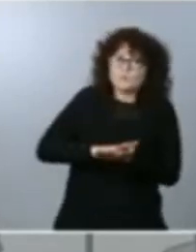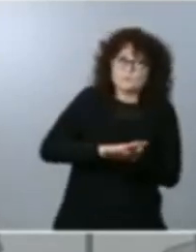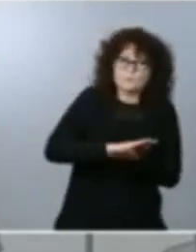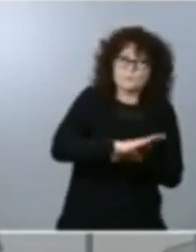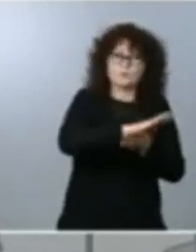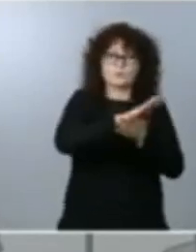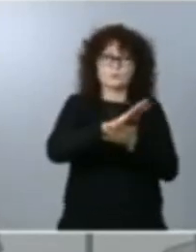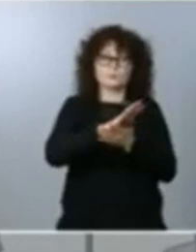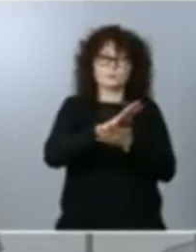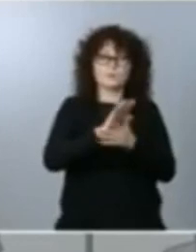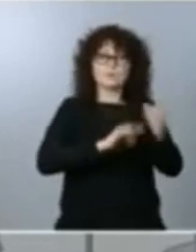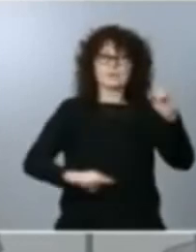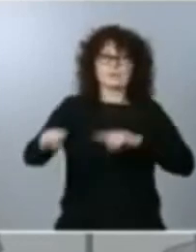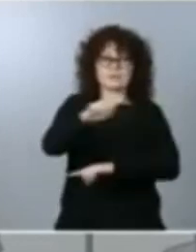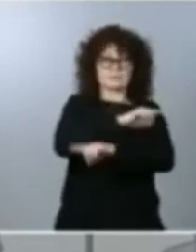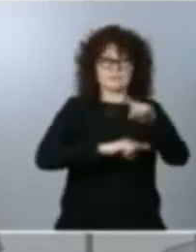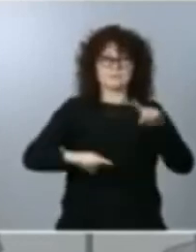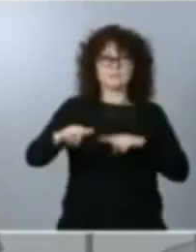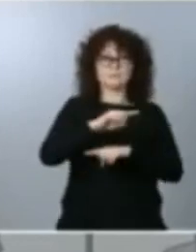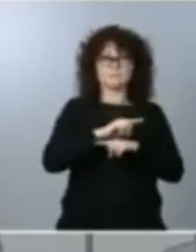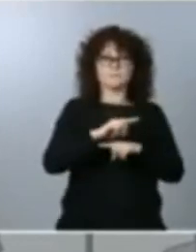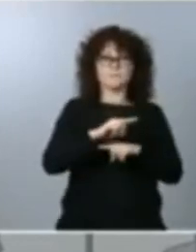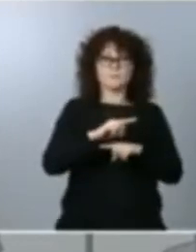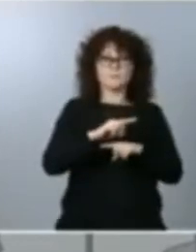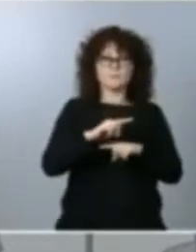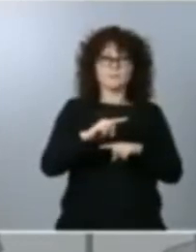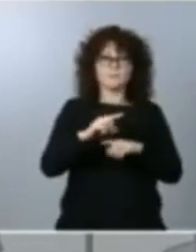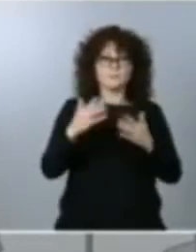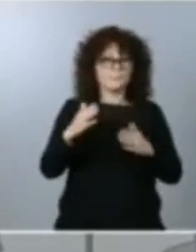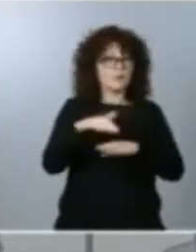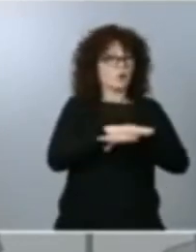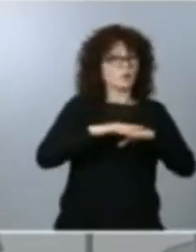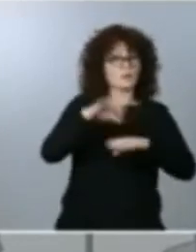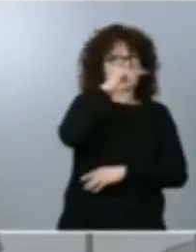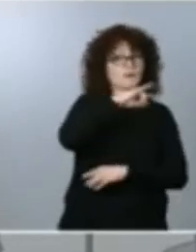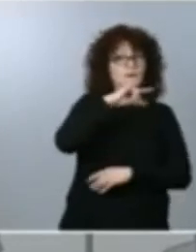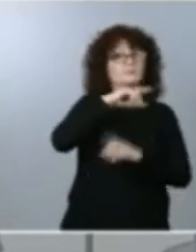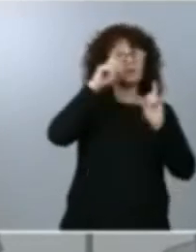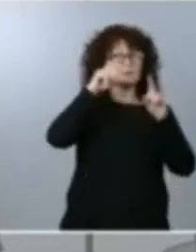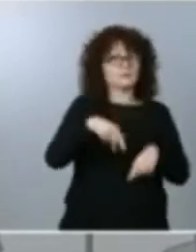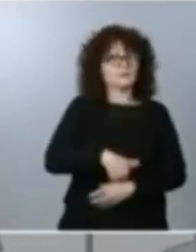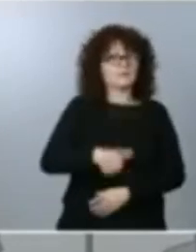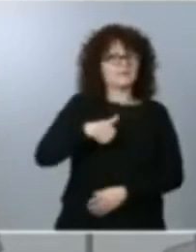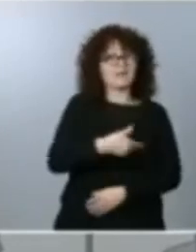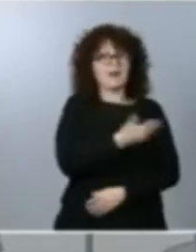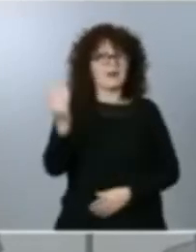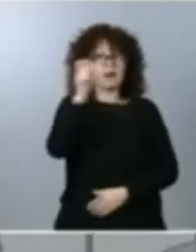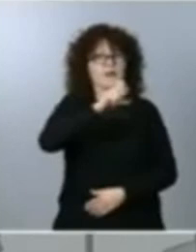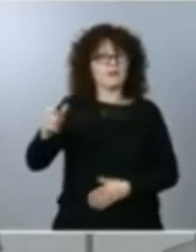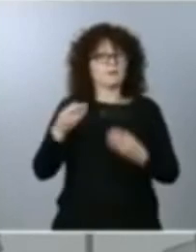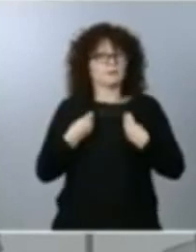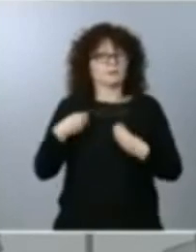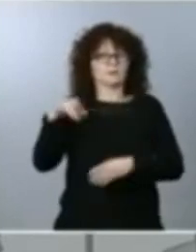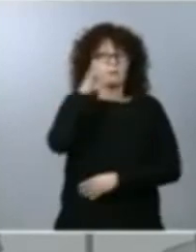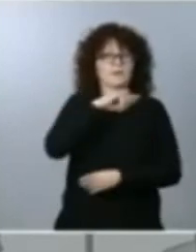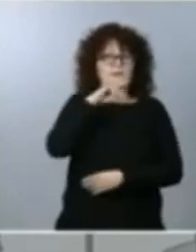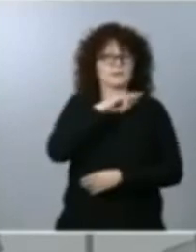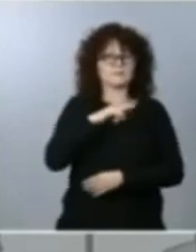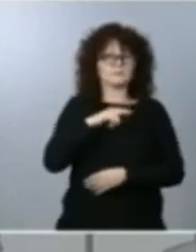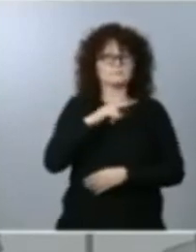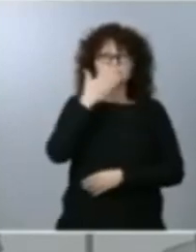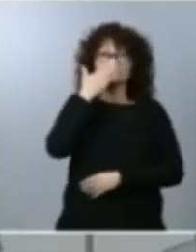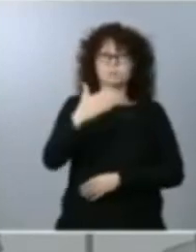y lo que les puedo trasladar al gobierno de Canarias y al conjunto de la ciudadanía canaria es que desde luego el gobierno de España empatiza y se